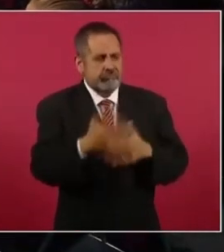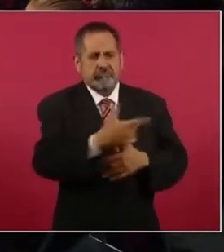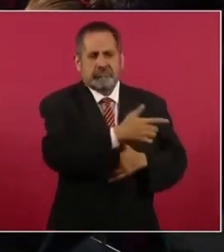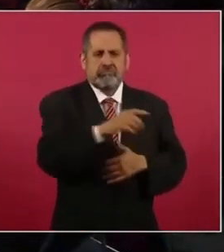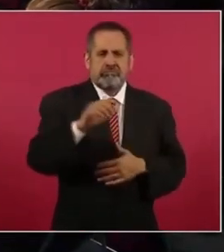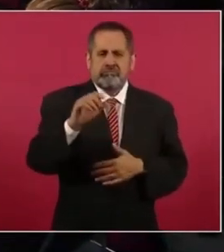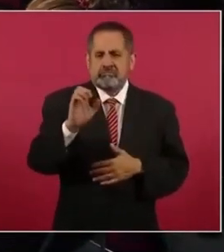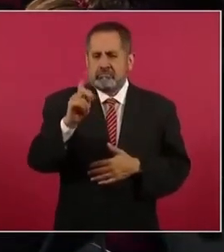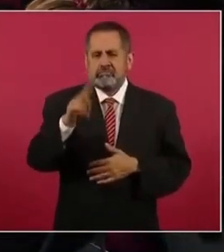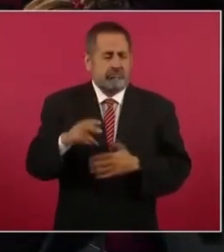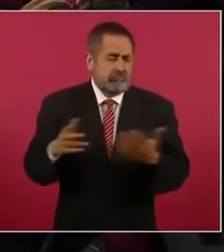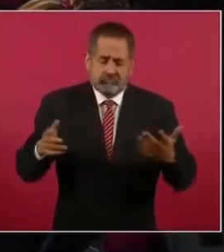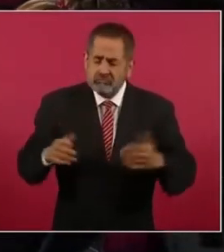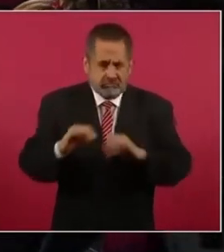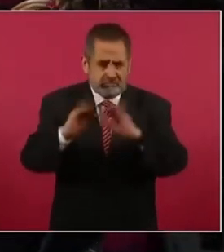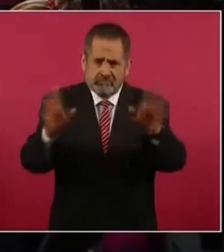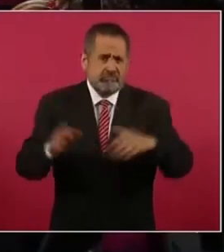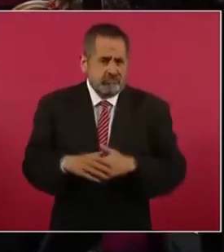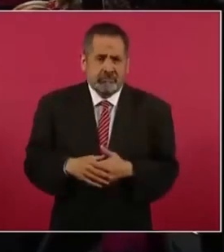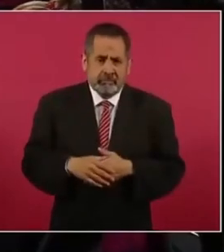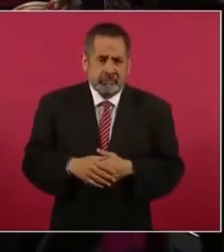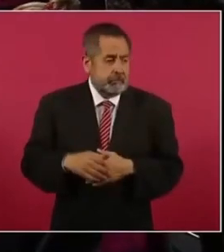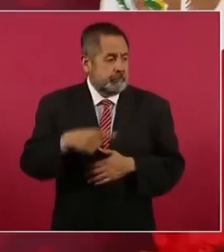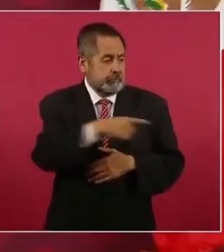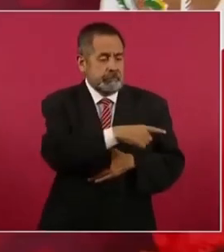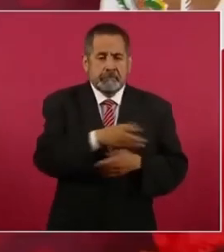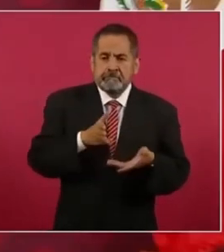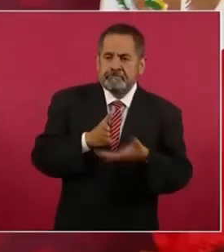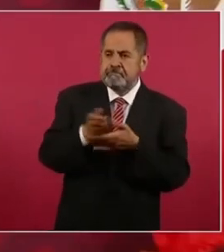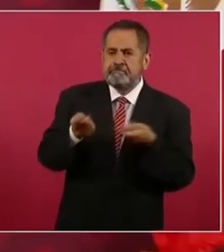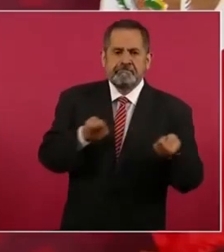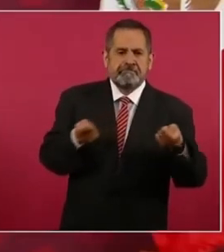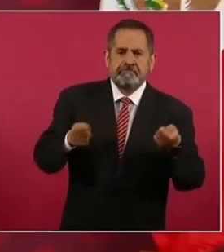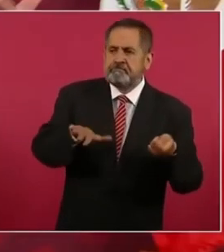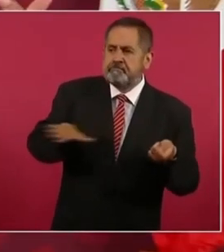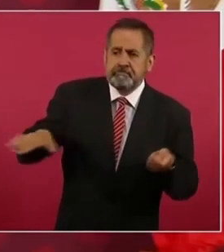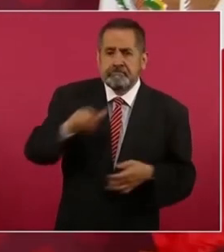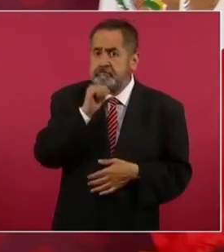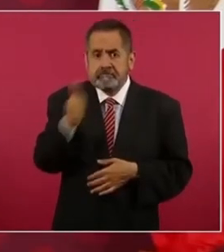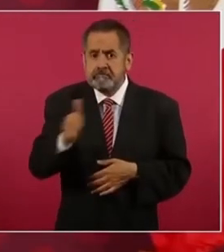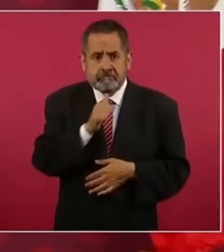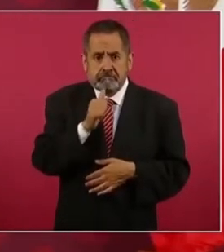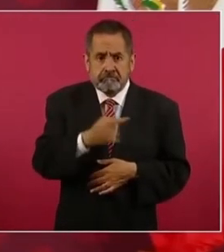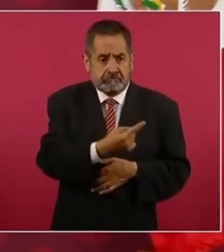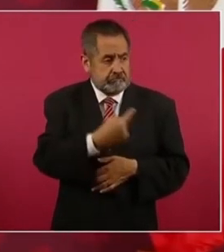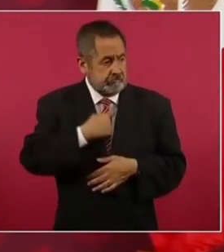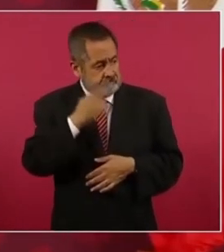¿cómo no lo voy a reconocer si yo padecí